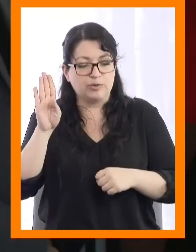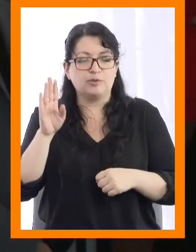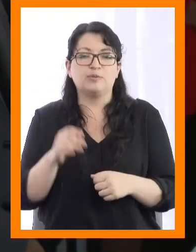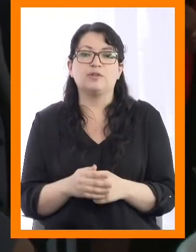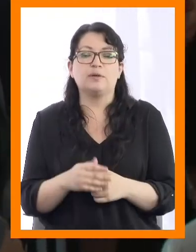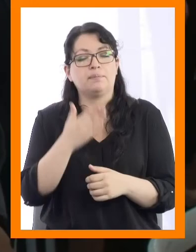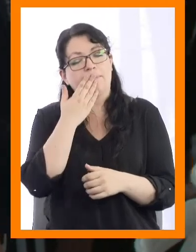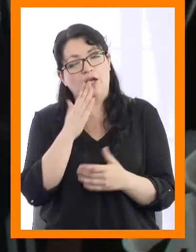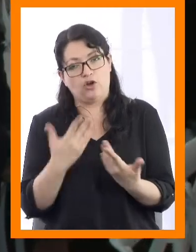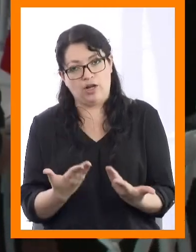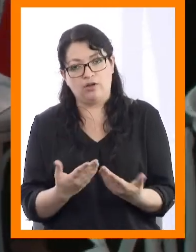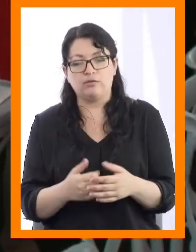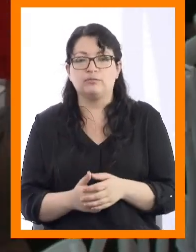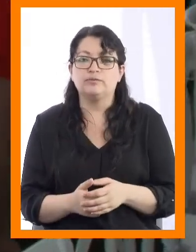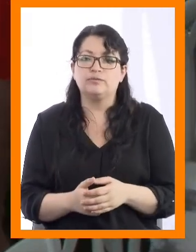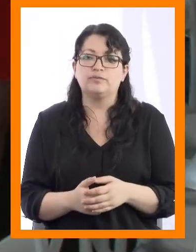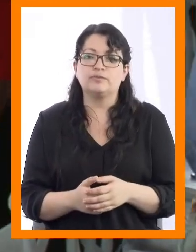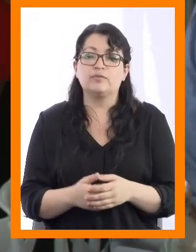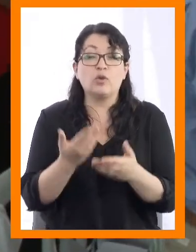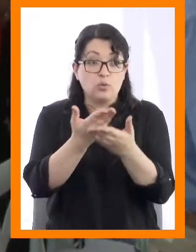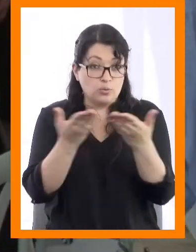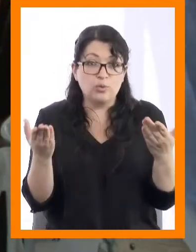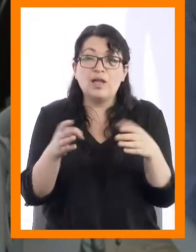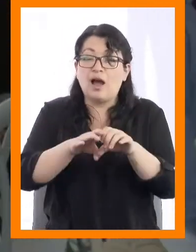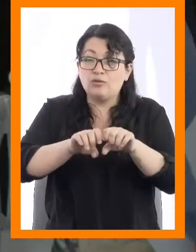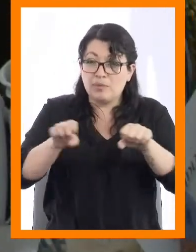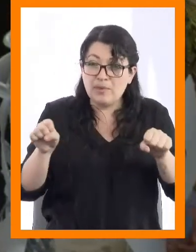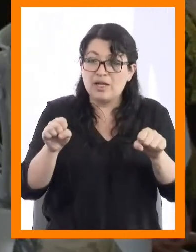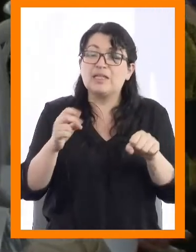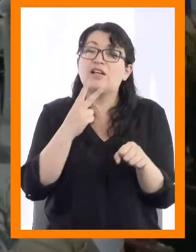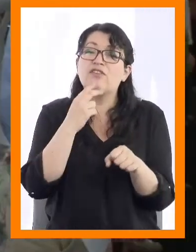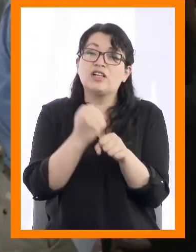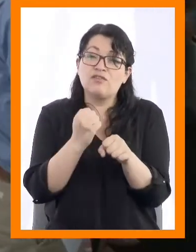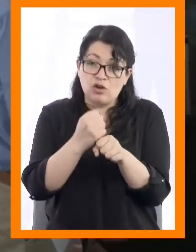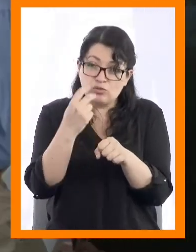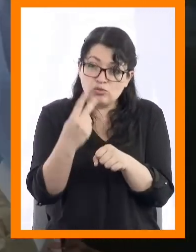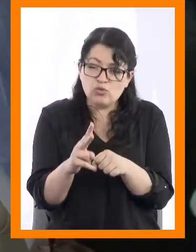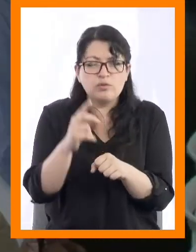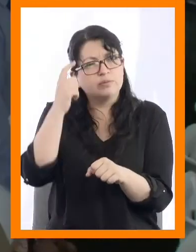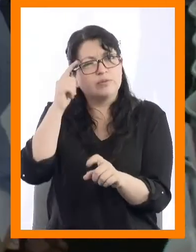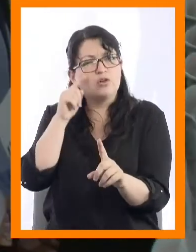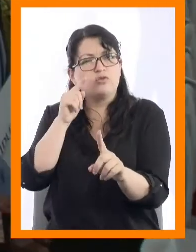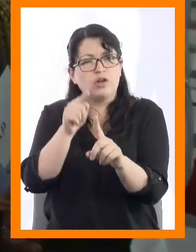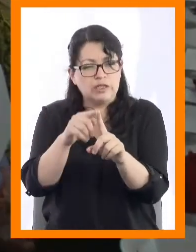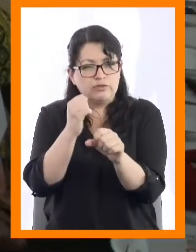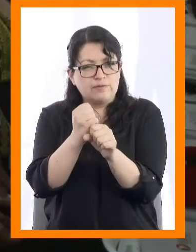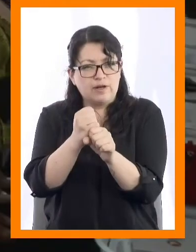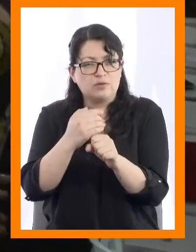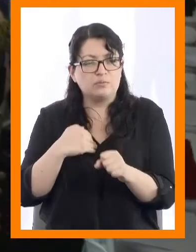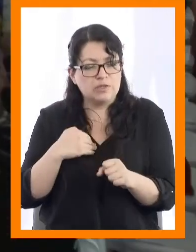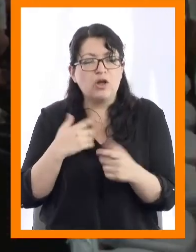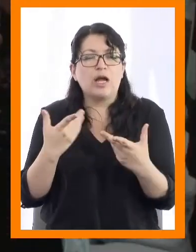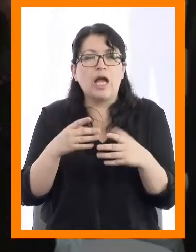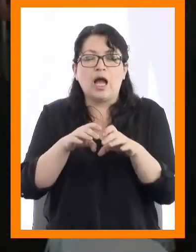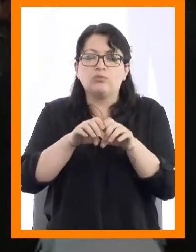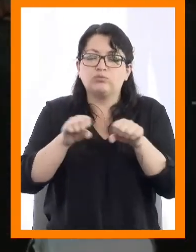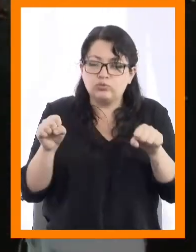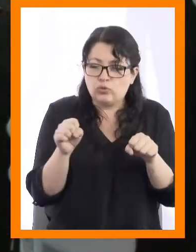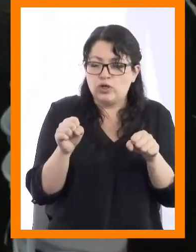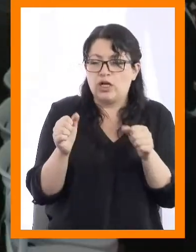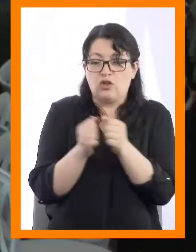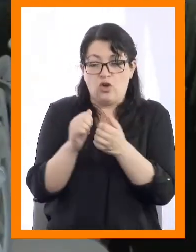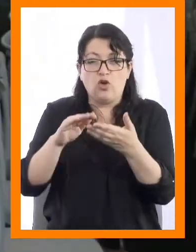Mucho mejor. ¿Se comprometen a ejercer su vida laboral teniendo como eje de su trabajo el compromiso con la comunidad,